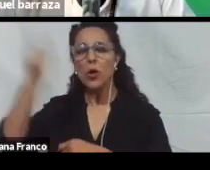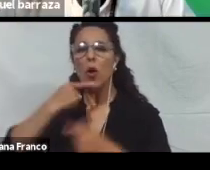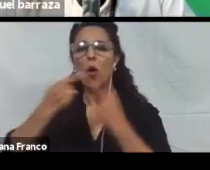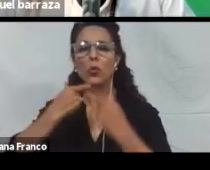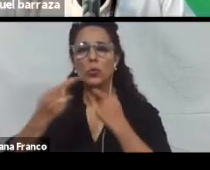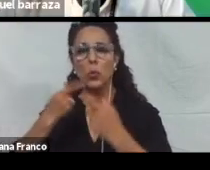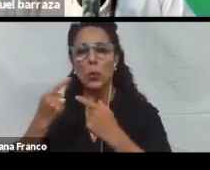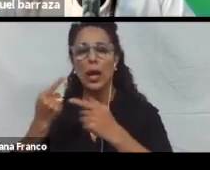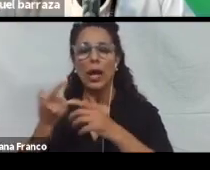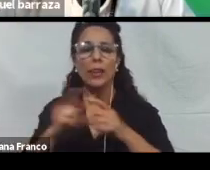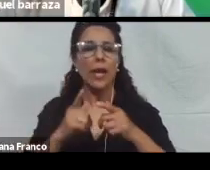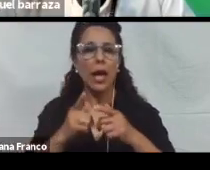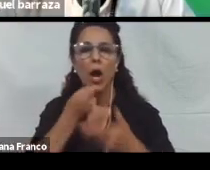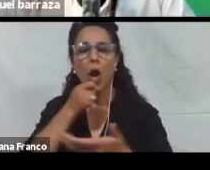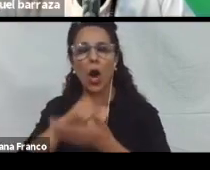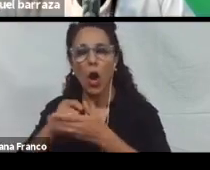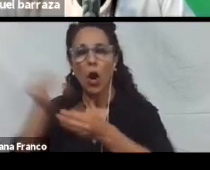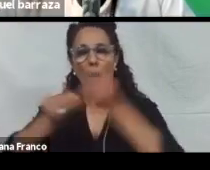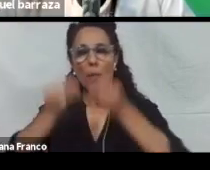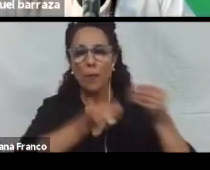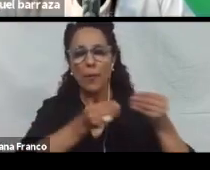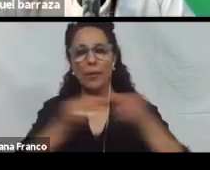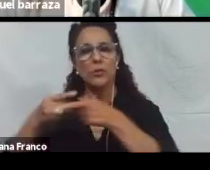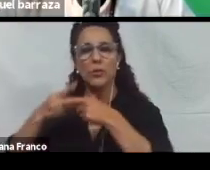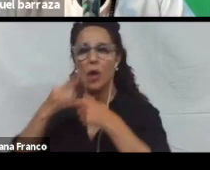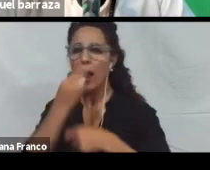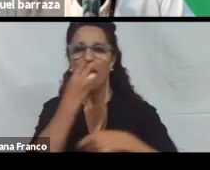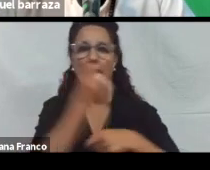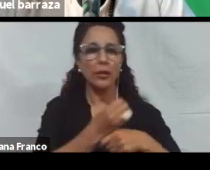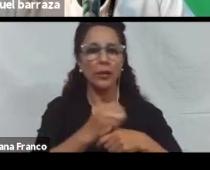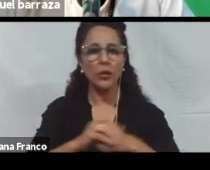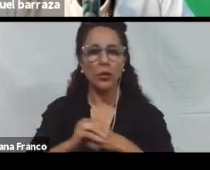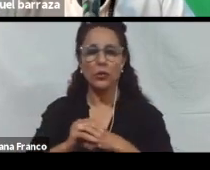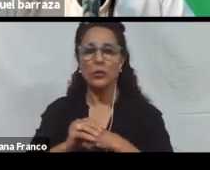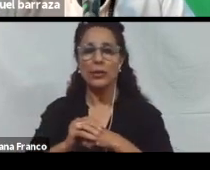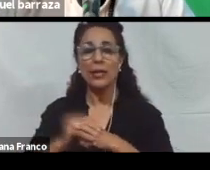electrónico. Estudié en la Universidad de USAL, la Universidad de El Salvador.